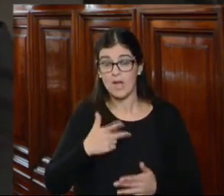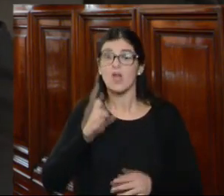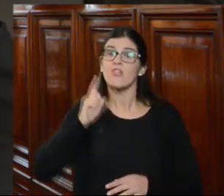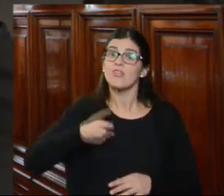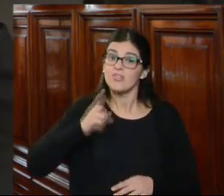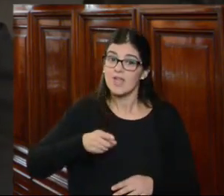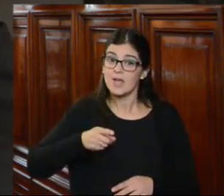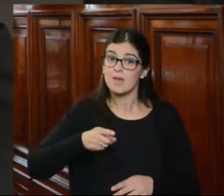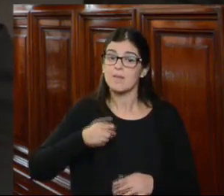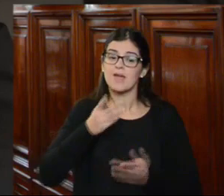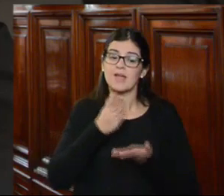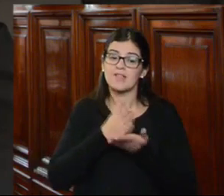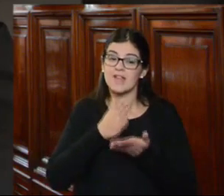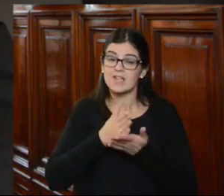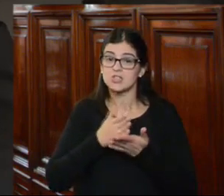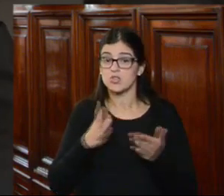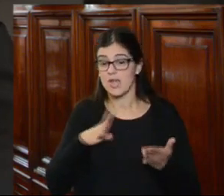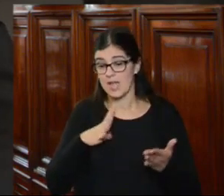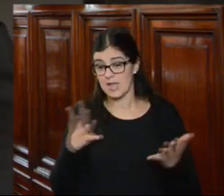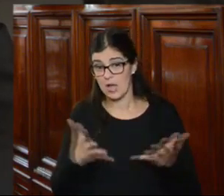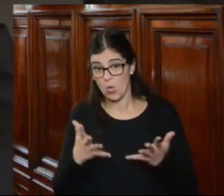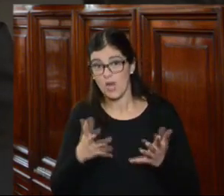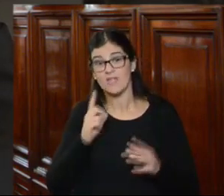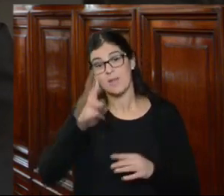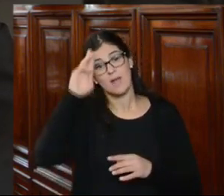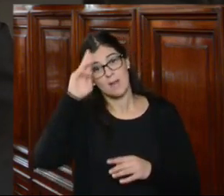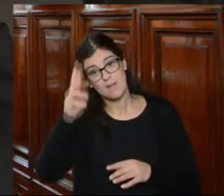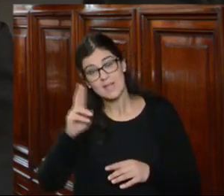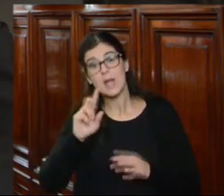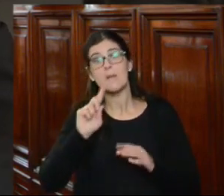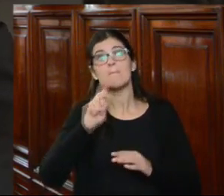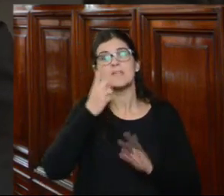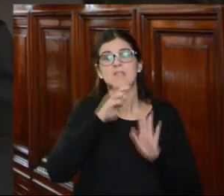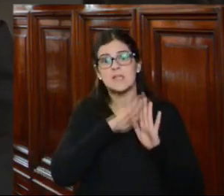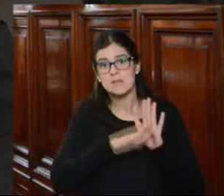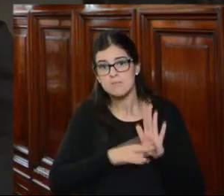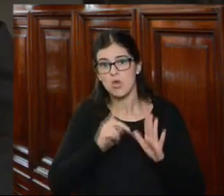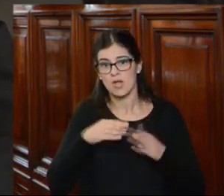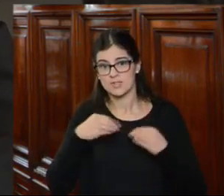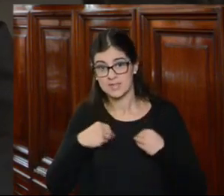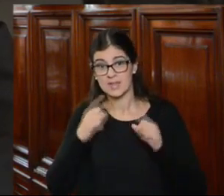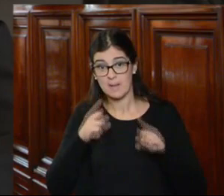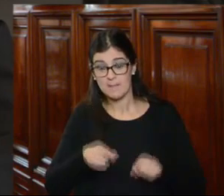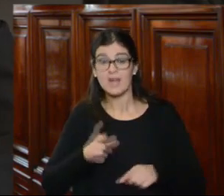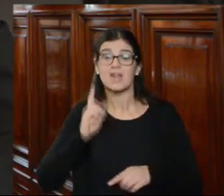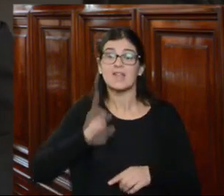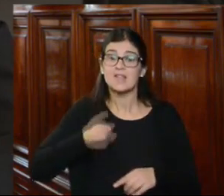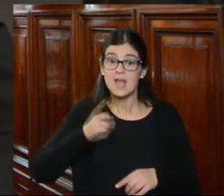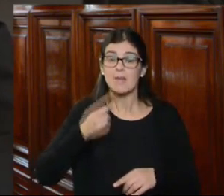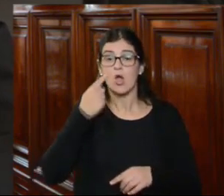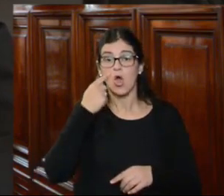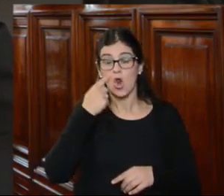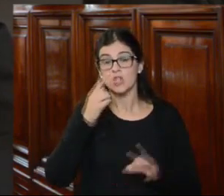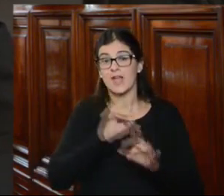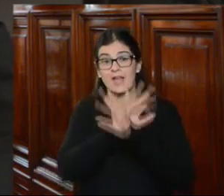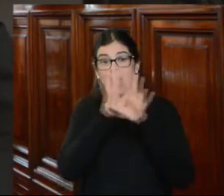basarse en el derecho vigente debe respetar el principio de congruencia y fundamentalmente debe conocer